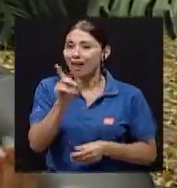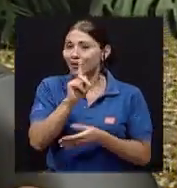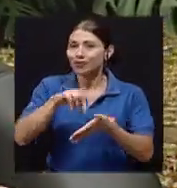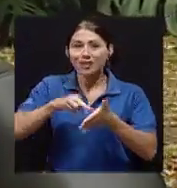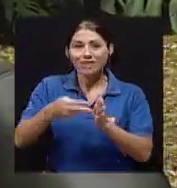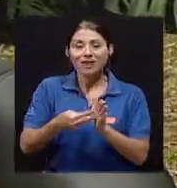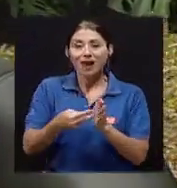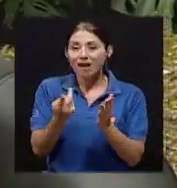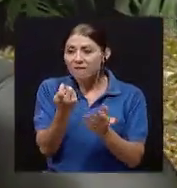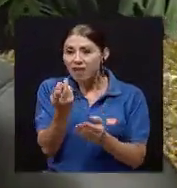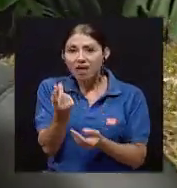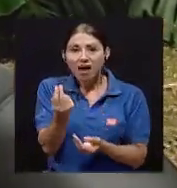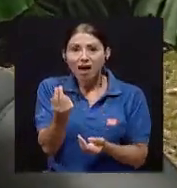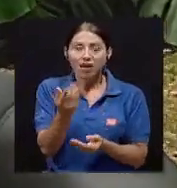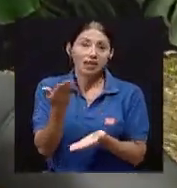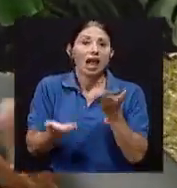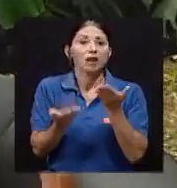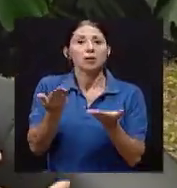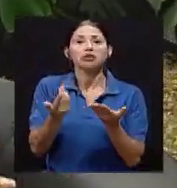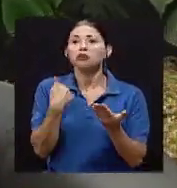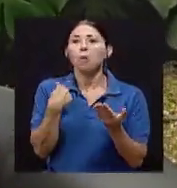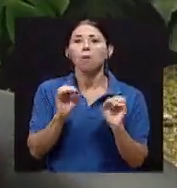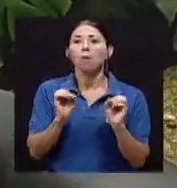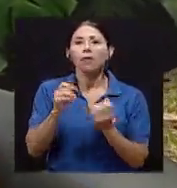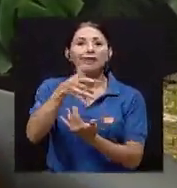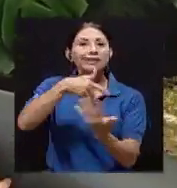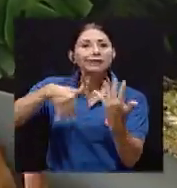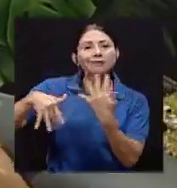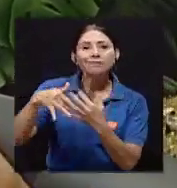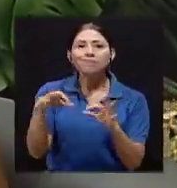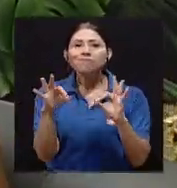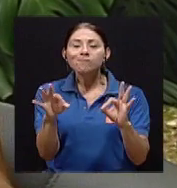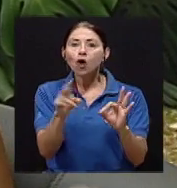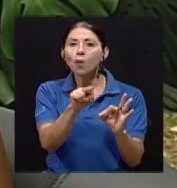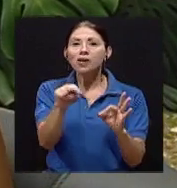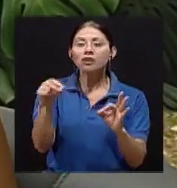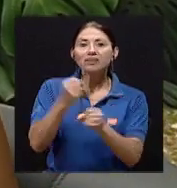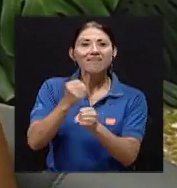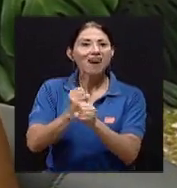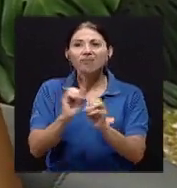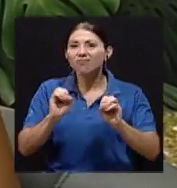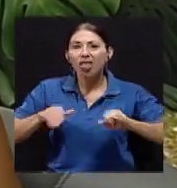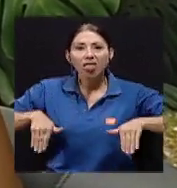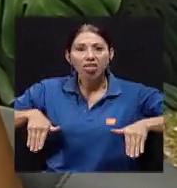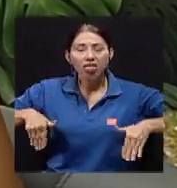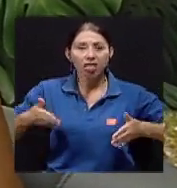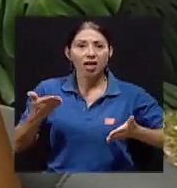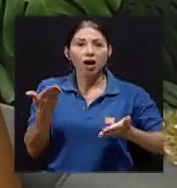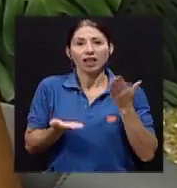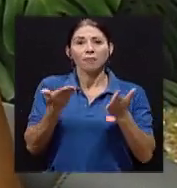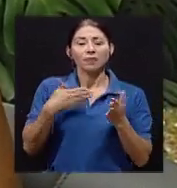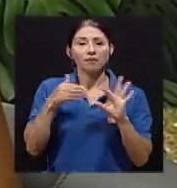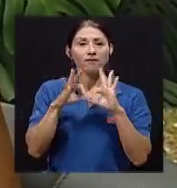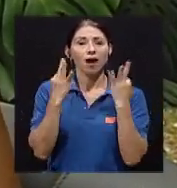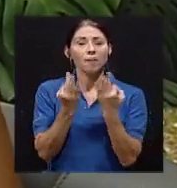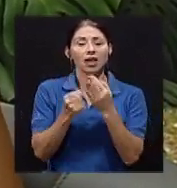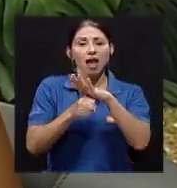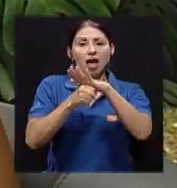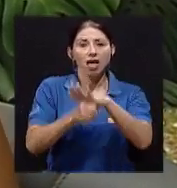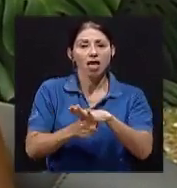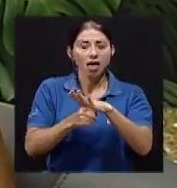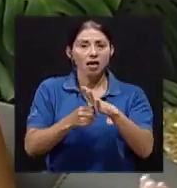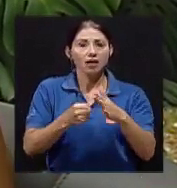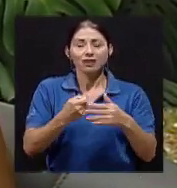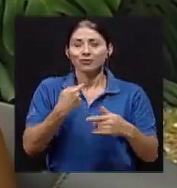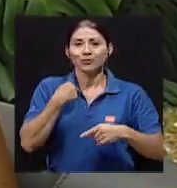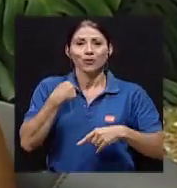llevarme bien con mis compañeros de trabajo, porque me siento aislado, porque mi familia me presiona más allá y no tengo el recurso para poder decir no puedo más,